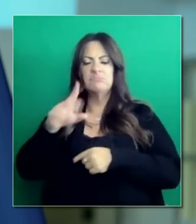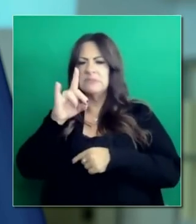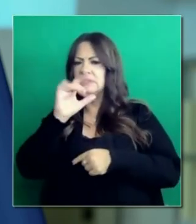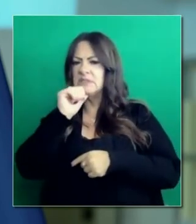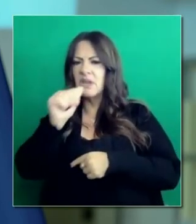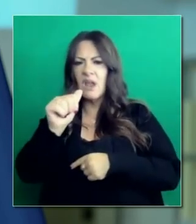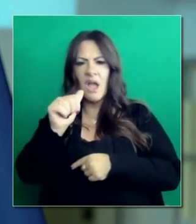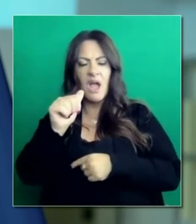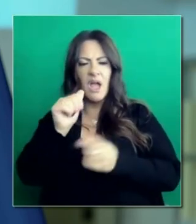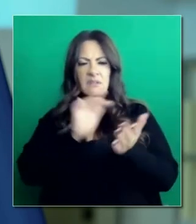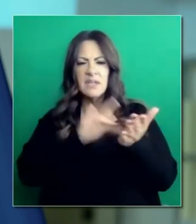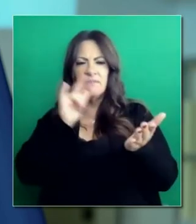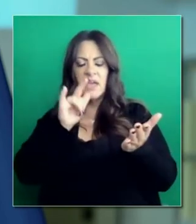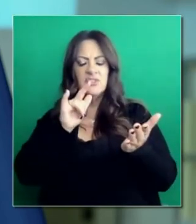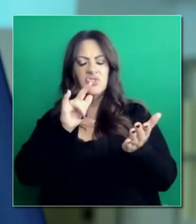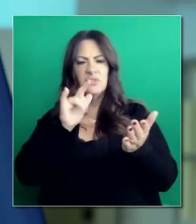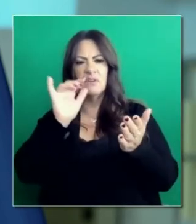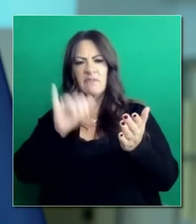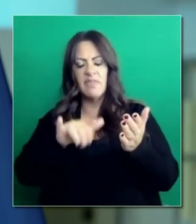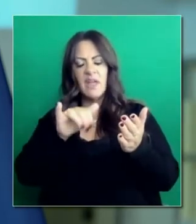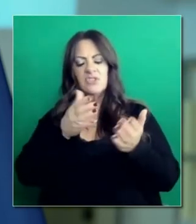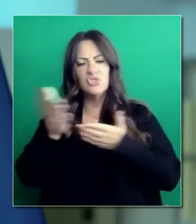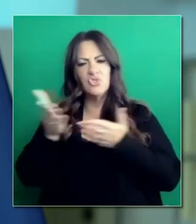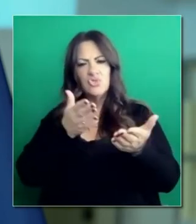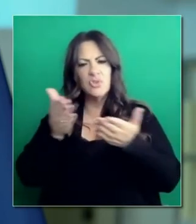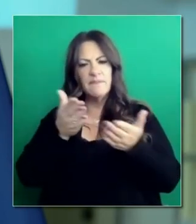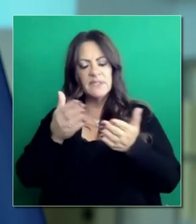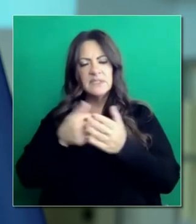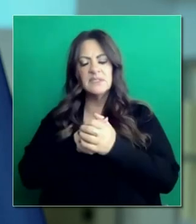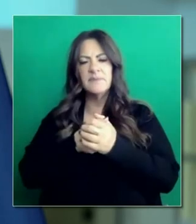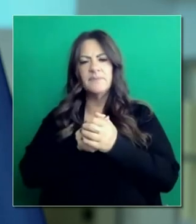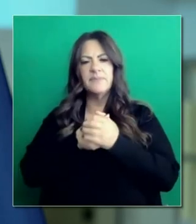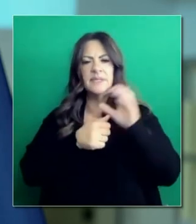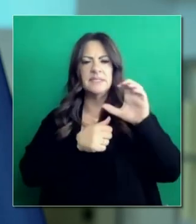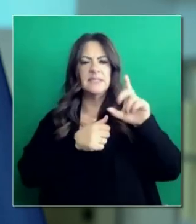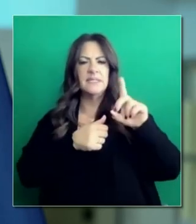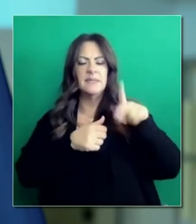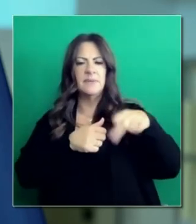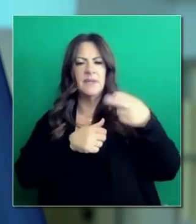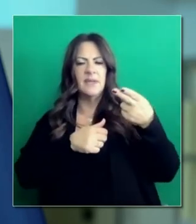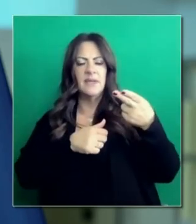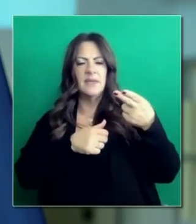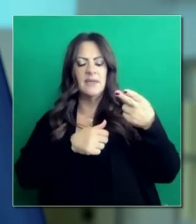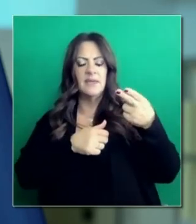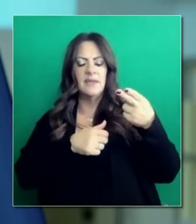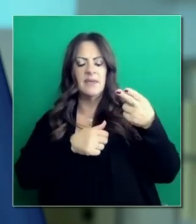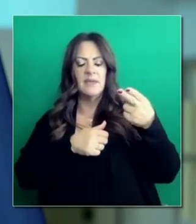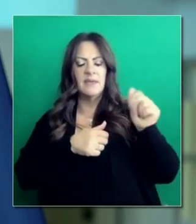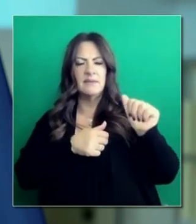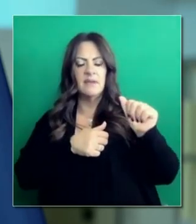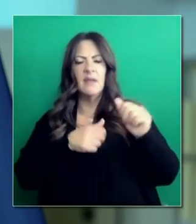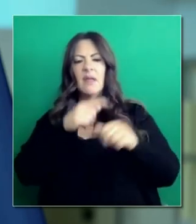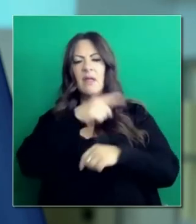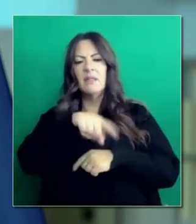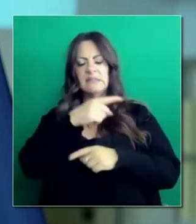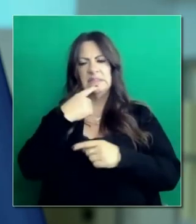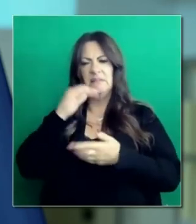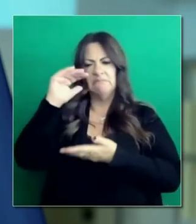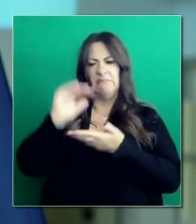agrícolas no han aprovechado esto a partir del 11 de enero. Solamente han hecho